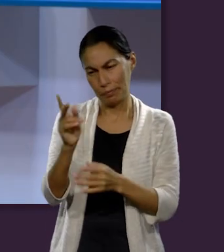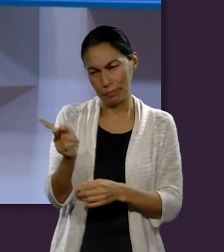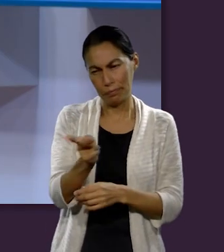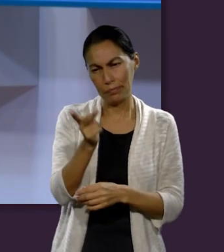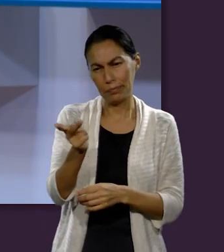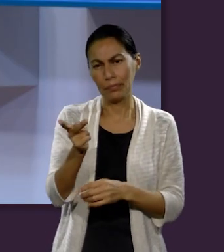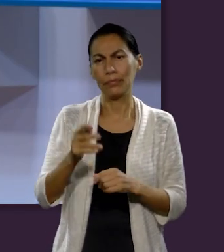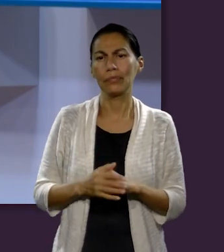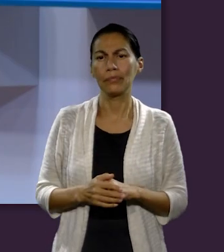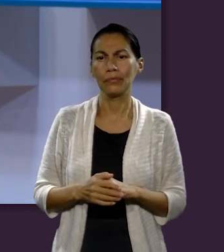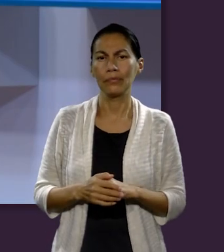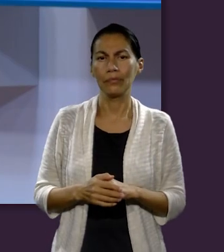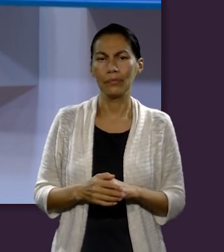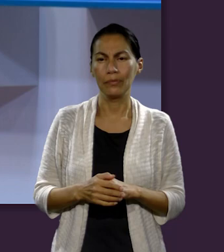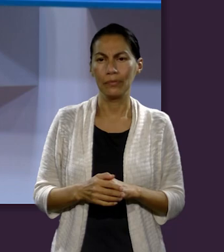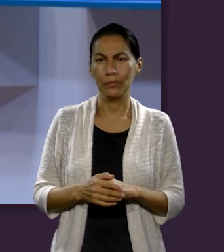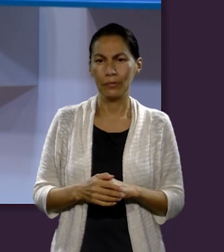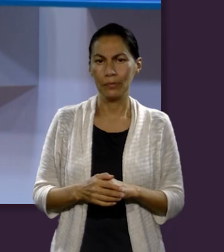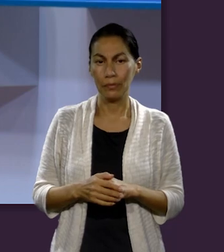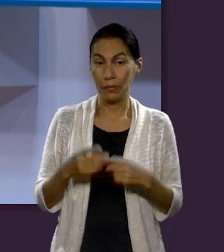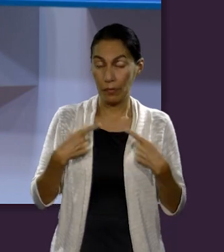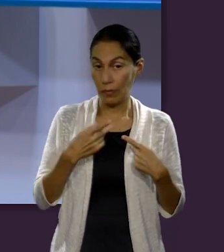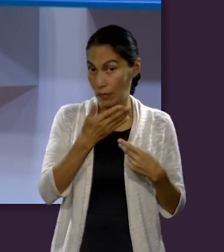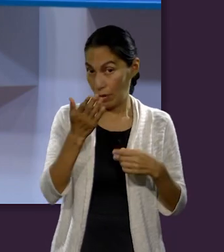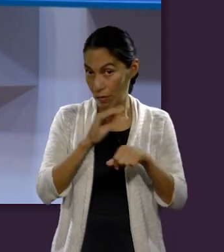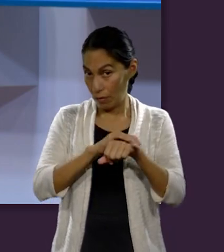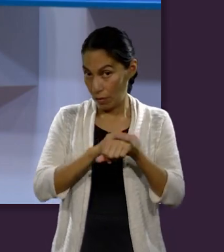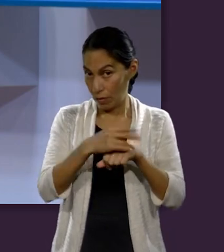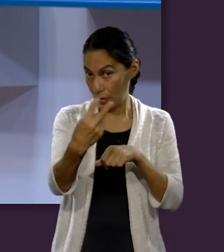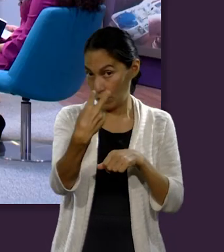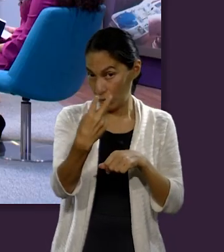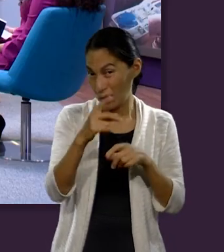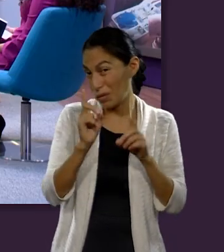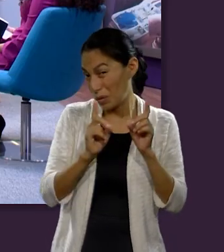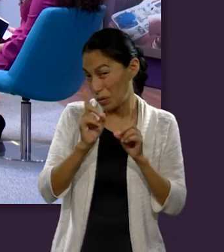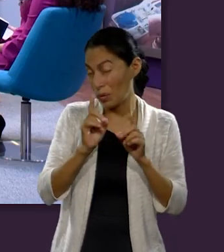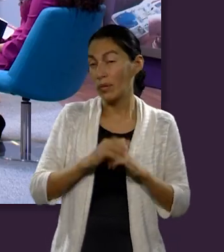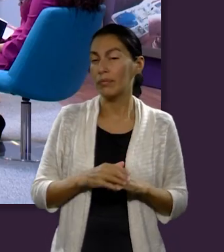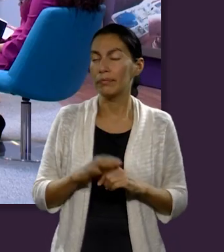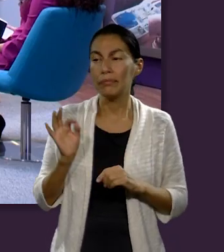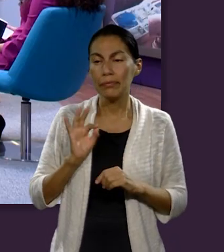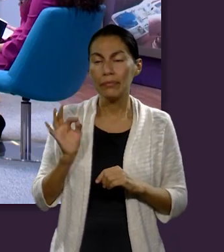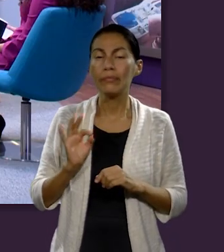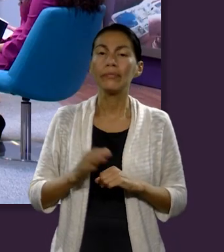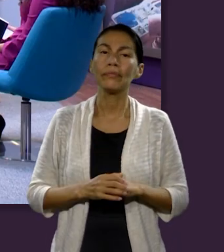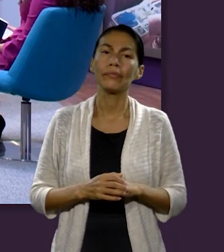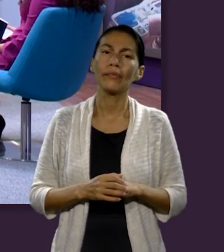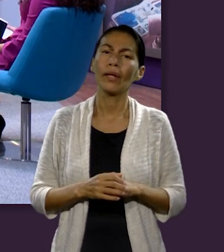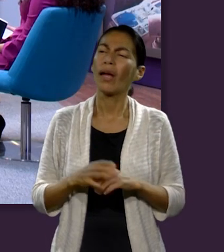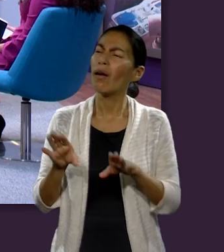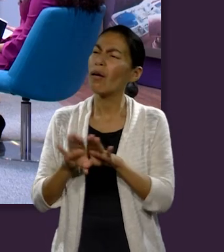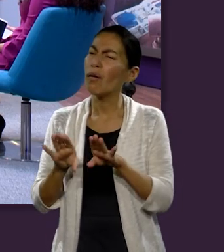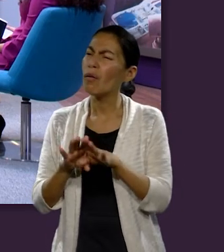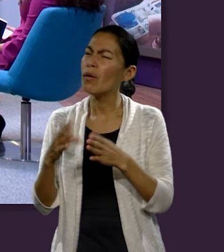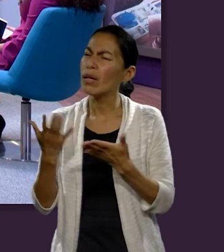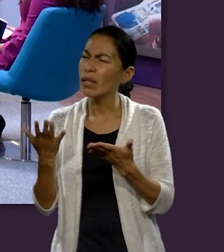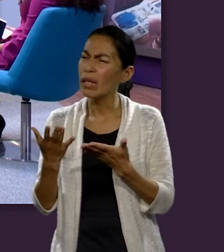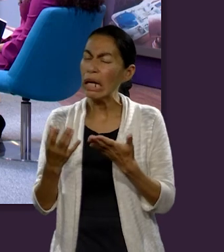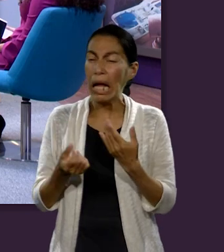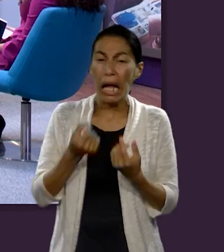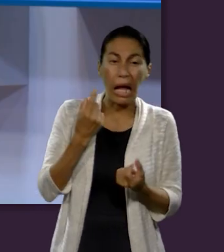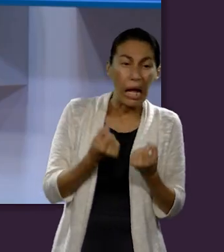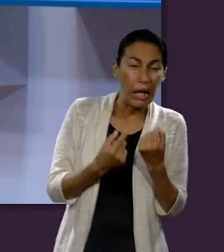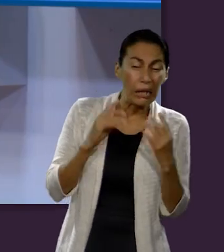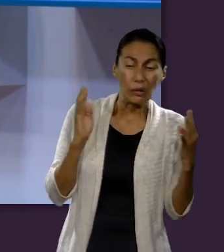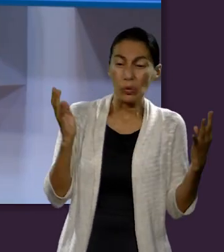y te pregunto para que nos ayudes también a los amigos que nos ven. ¿Qué podemos hacer nosotros para servir a aquellos que